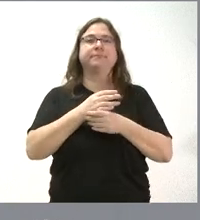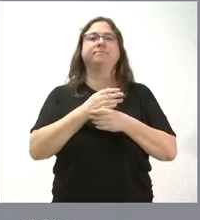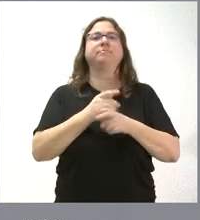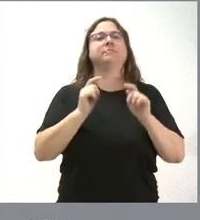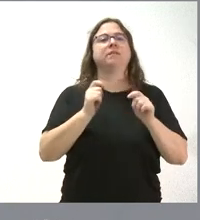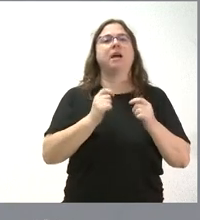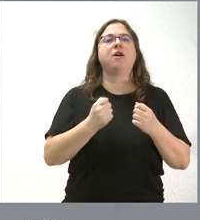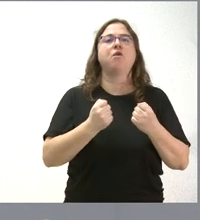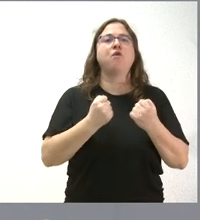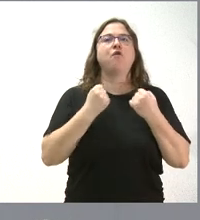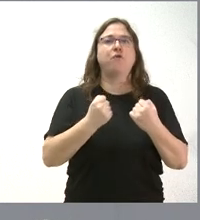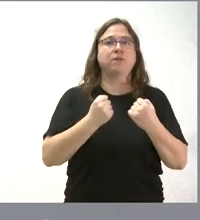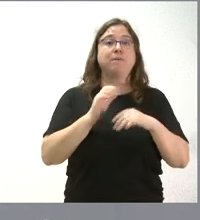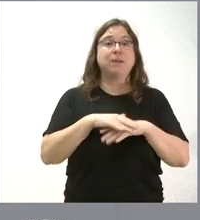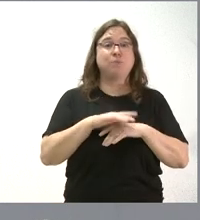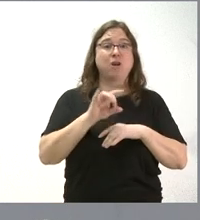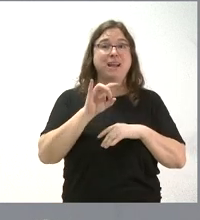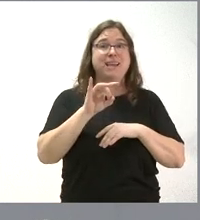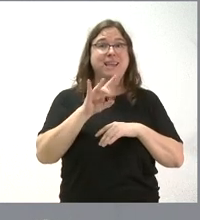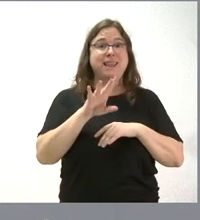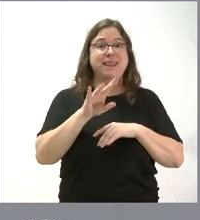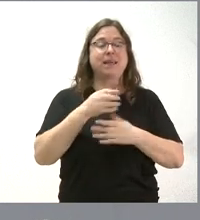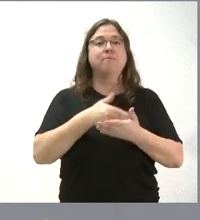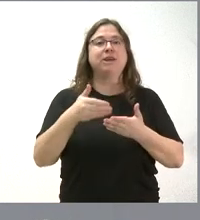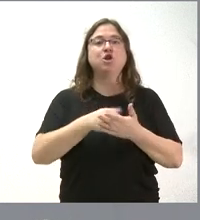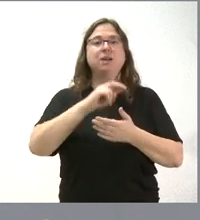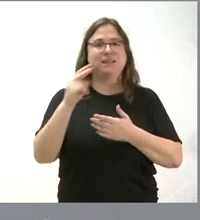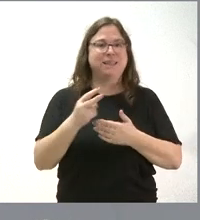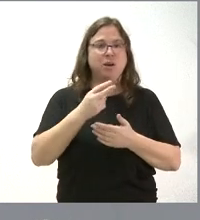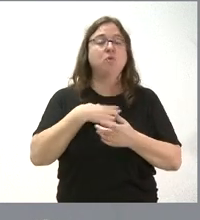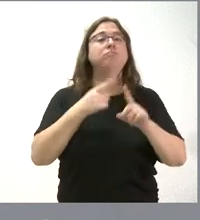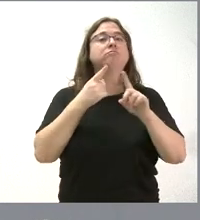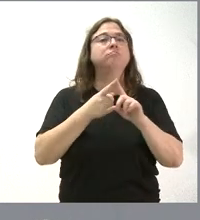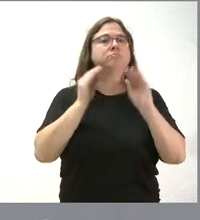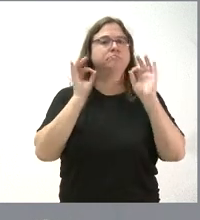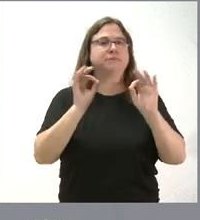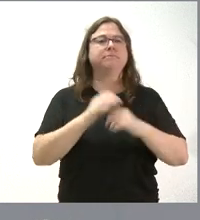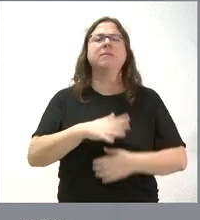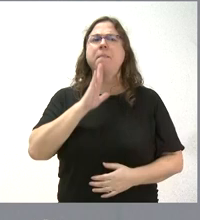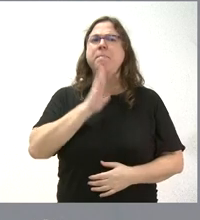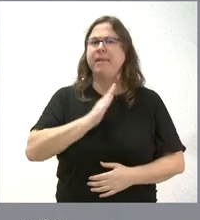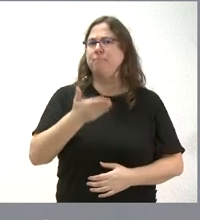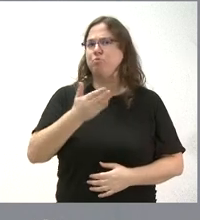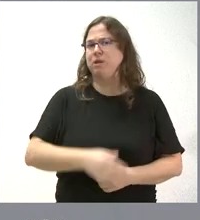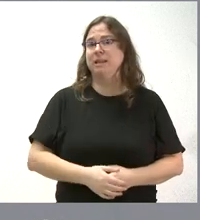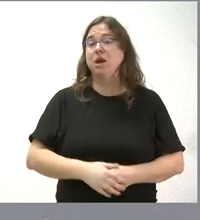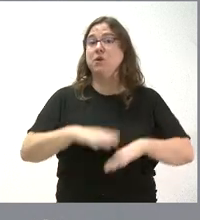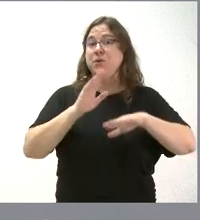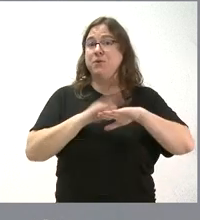Fortalecer esta línea. Podemos disponer de estos 15 millones de euros y se destinan a esta finalidad esencial. Nos parece muy importante, porque tener